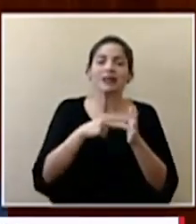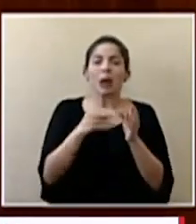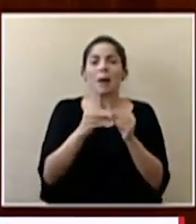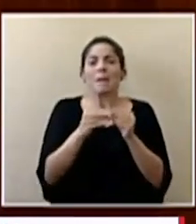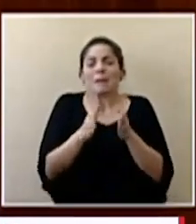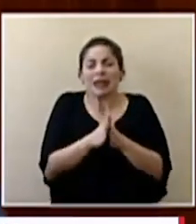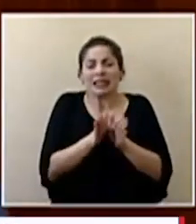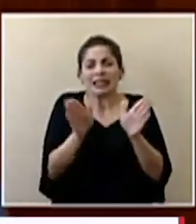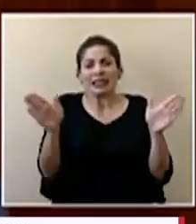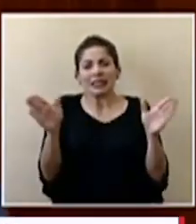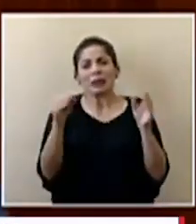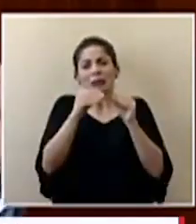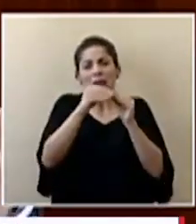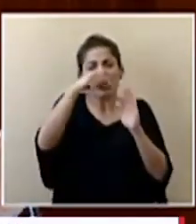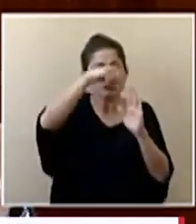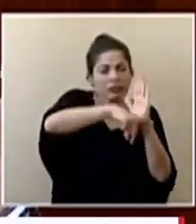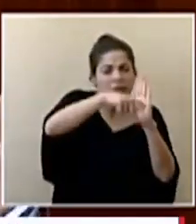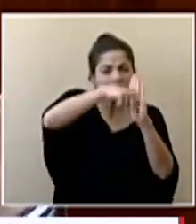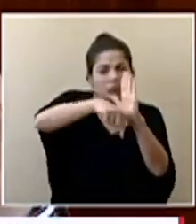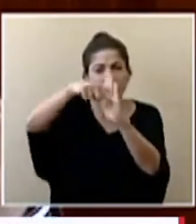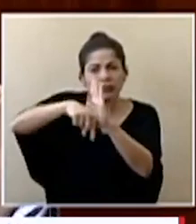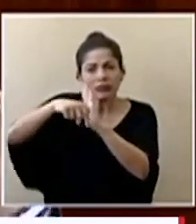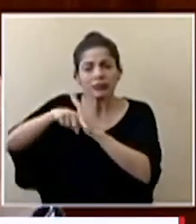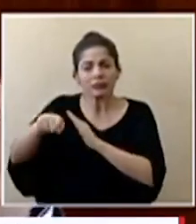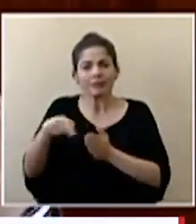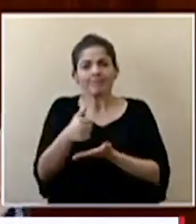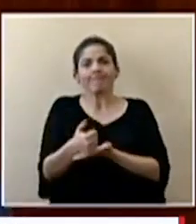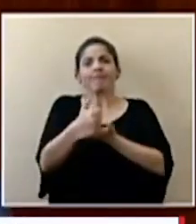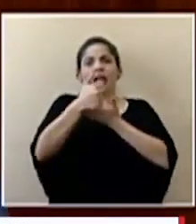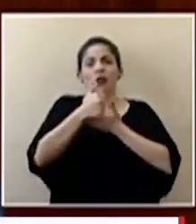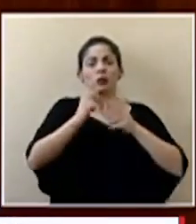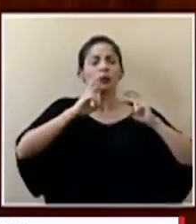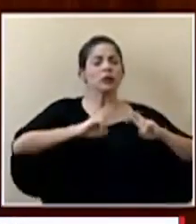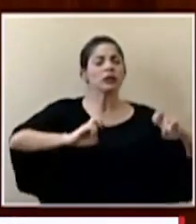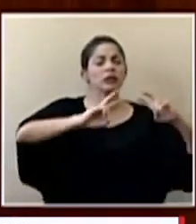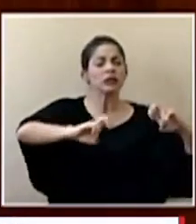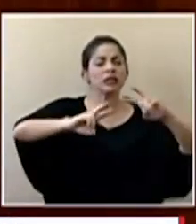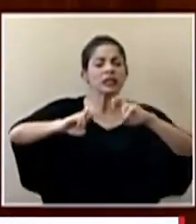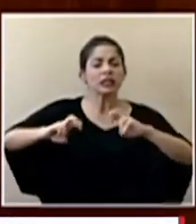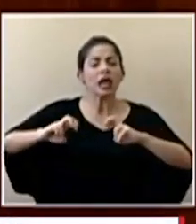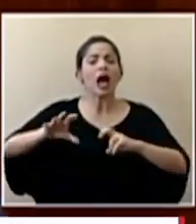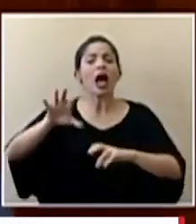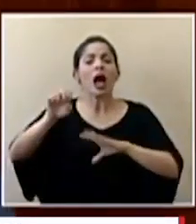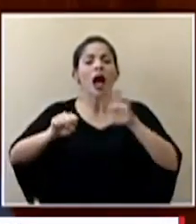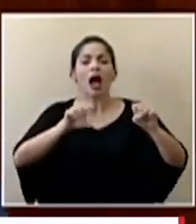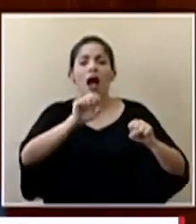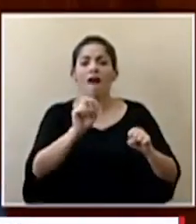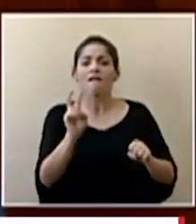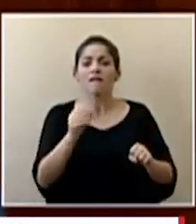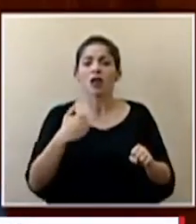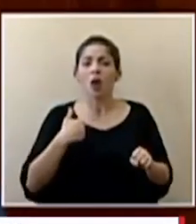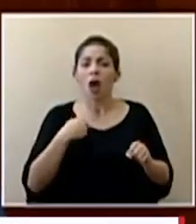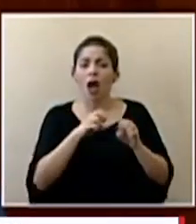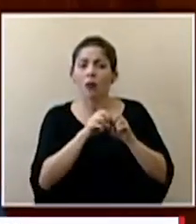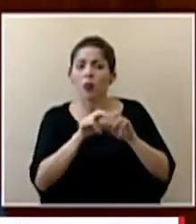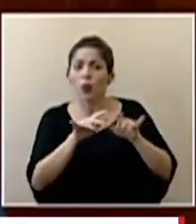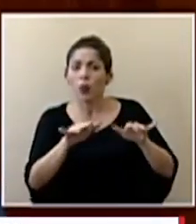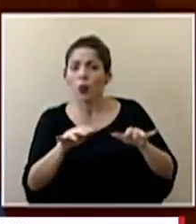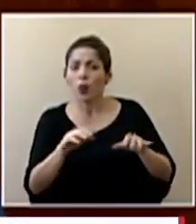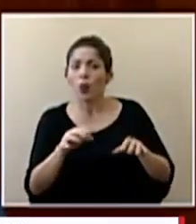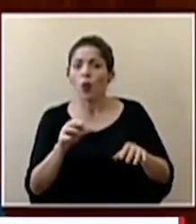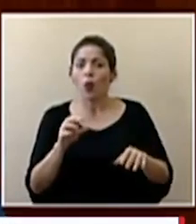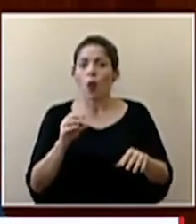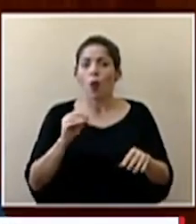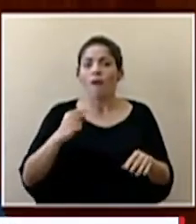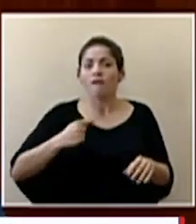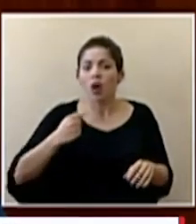de ir más allá de tener capacidad de decir ok el virus ya empieza a circular con más o